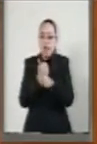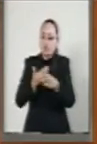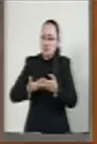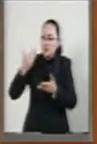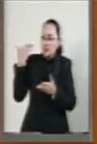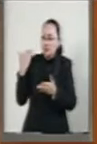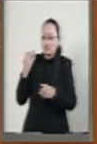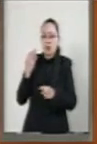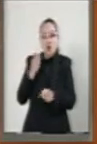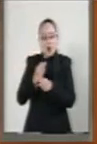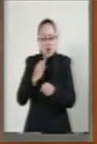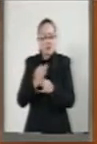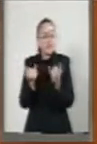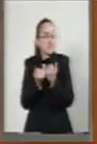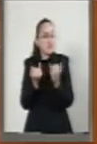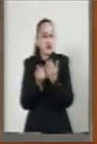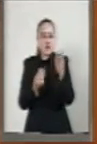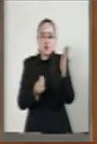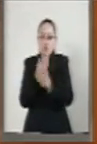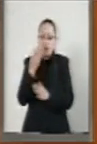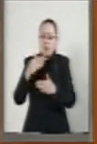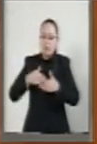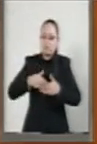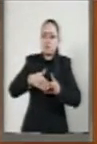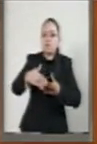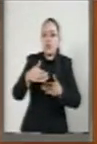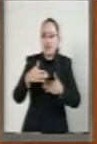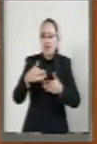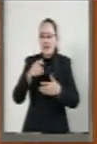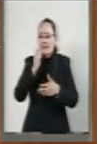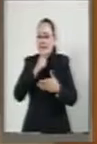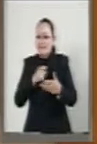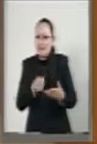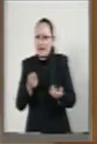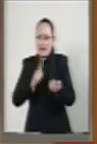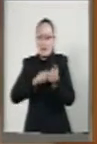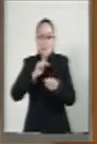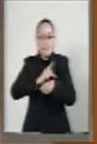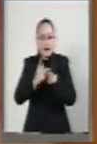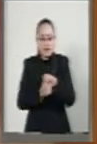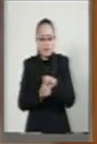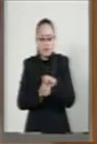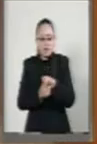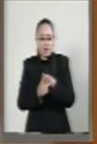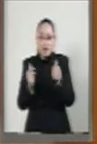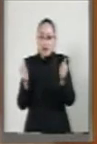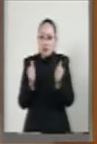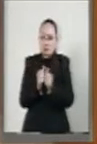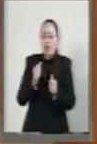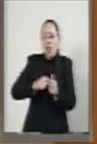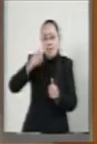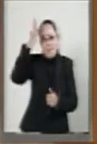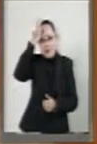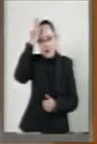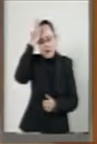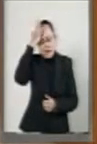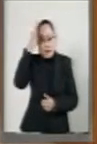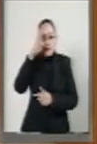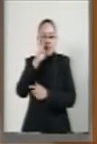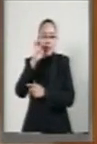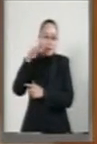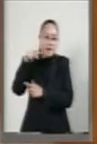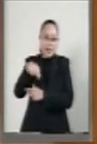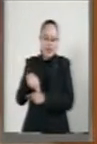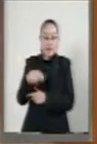en una nueva etapa de definiciones nacionales. Con el liderazgo del presidente Enrique Peña